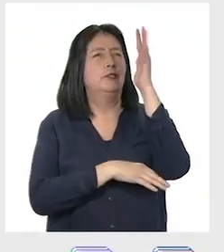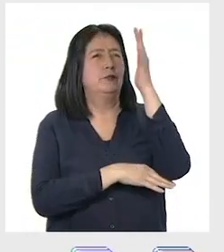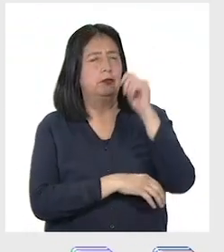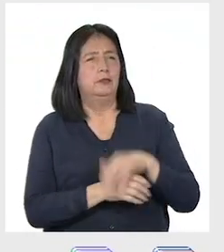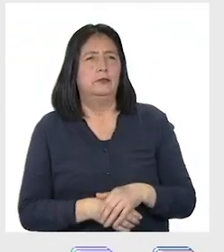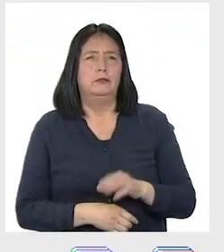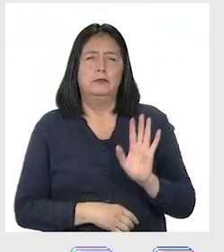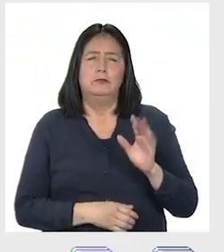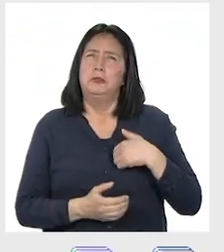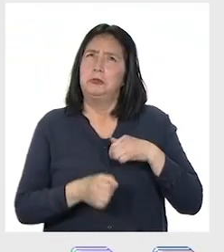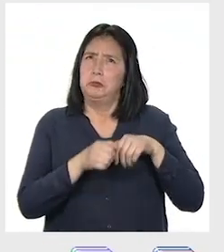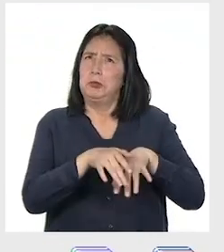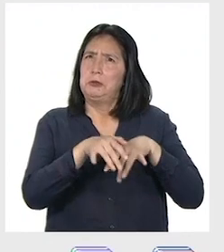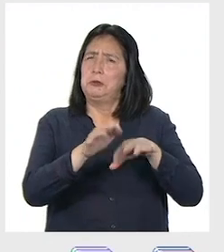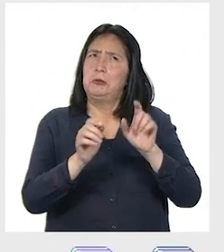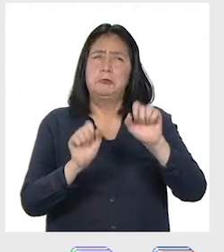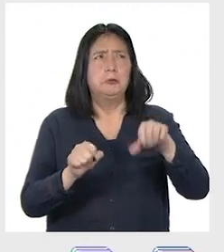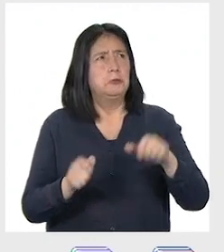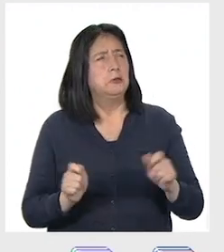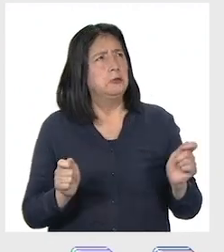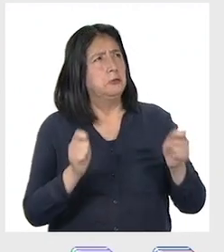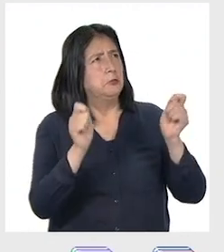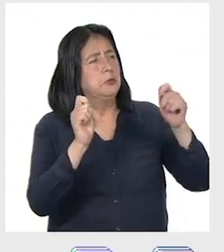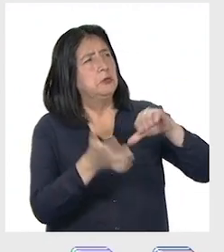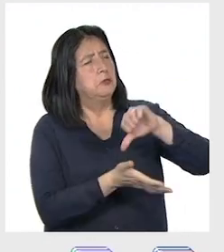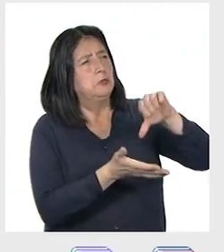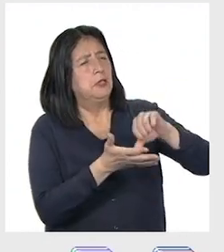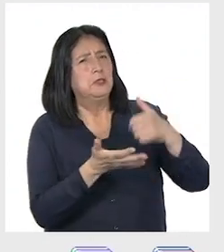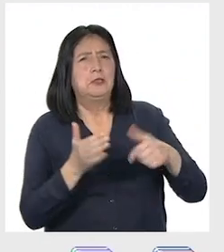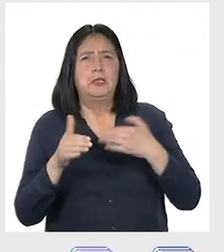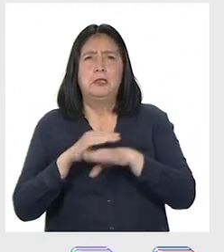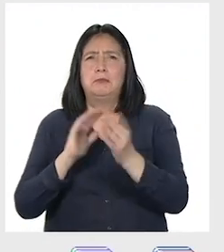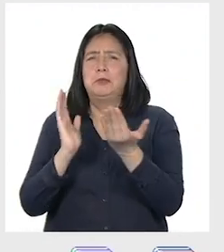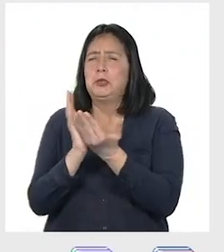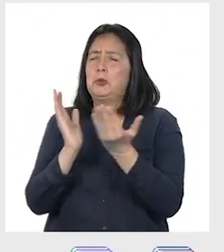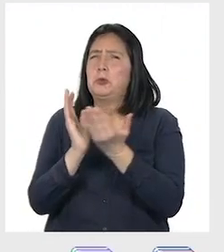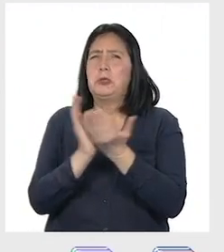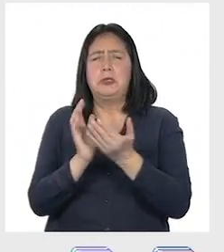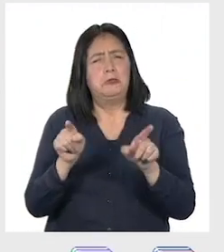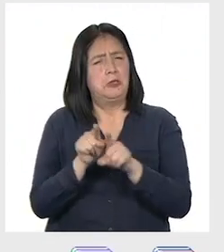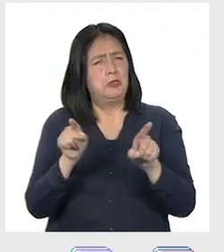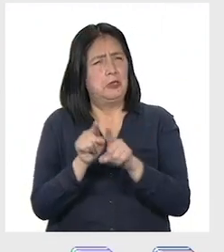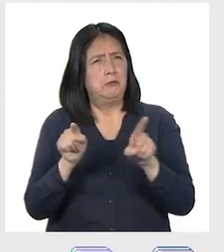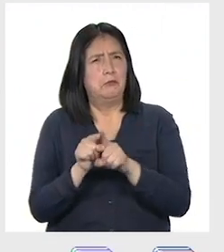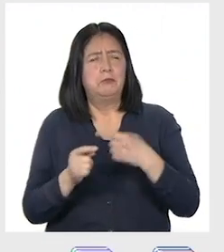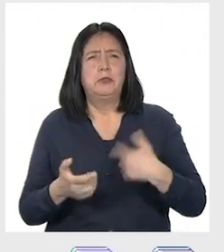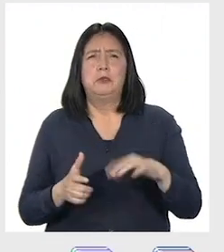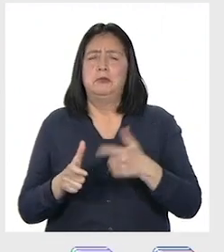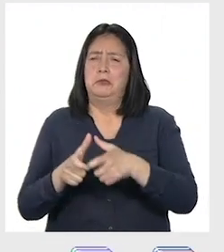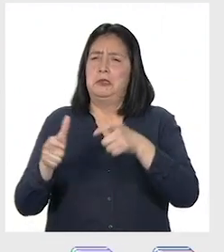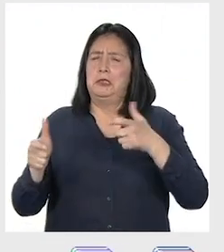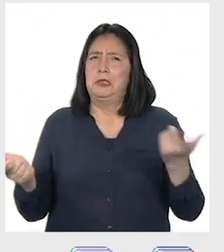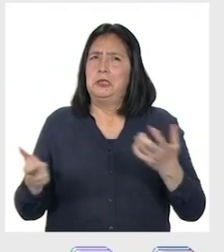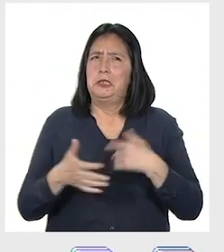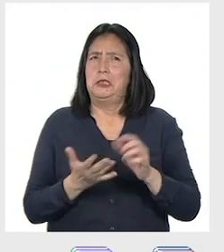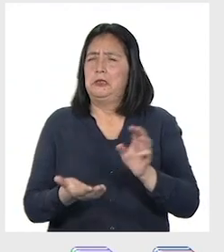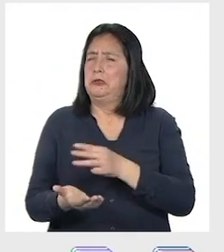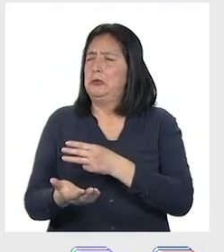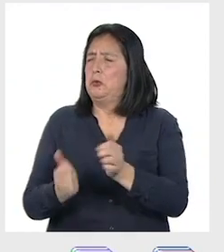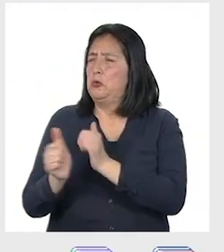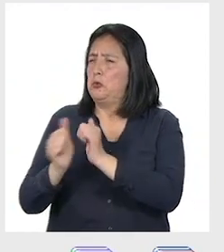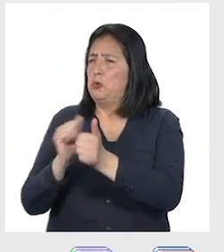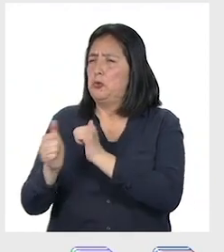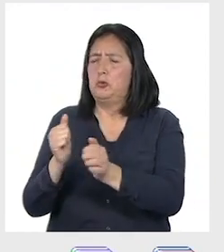Yo he visto pasacalles y festivales de danza por mi barrio. En mi escuela, además, hacíamos un gran concurso de danzas tradicionales,